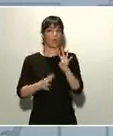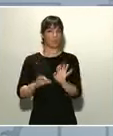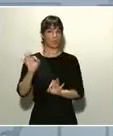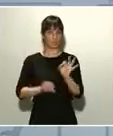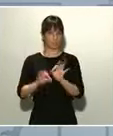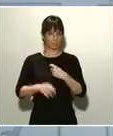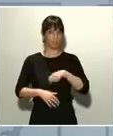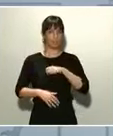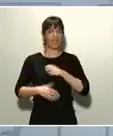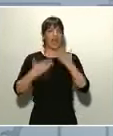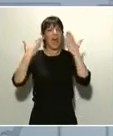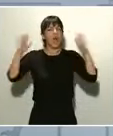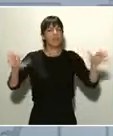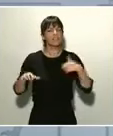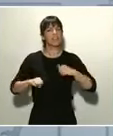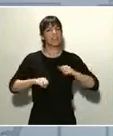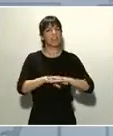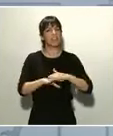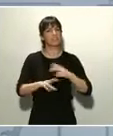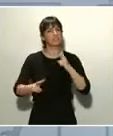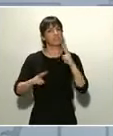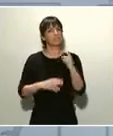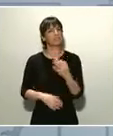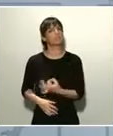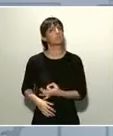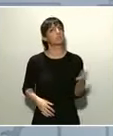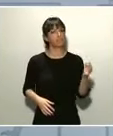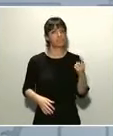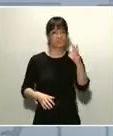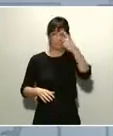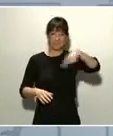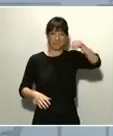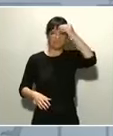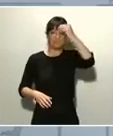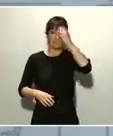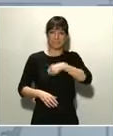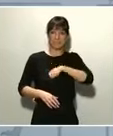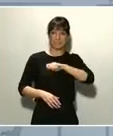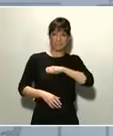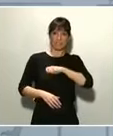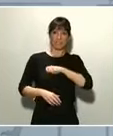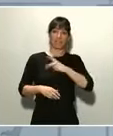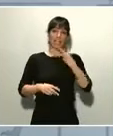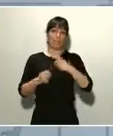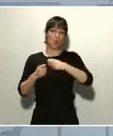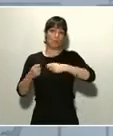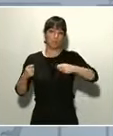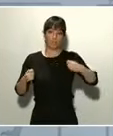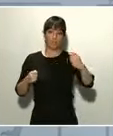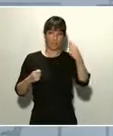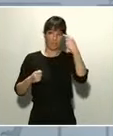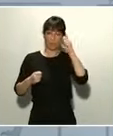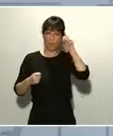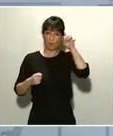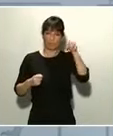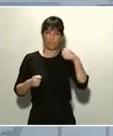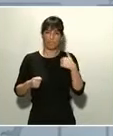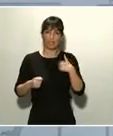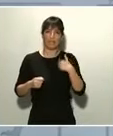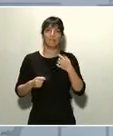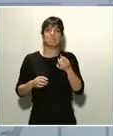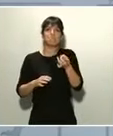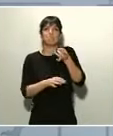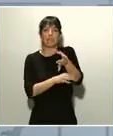más que satisfactoria. Tengan en cuenta que España dispone de más kilómetros de fibra óptica que la suma del Reino Unido de Francia, de